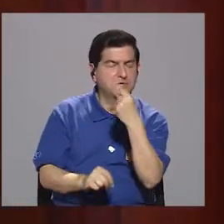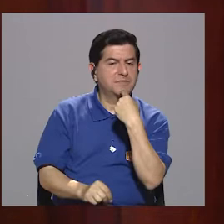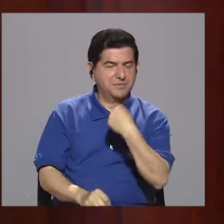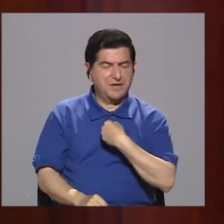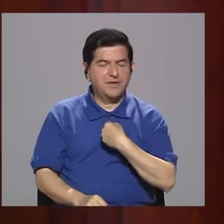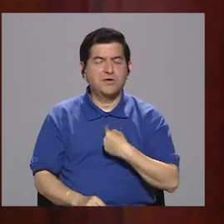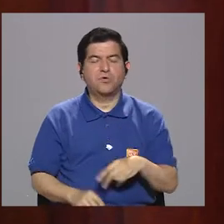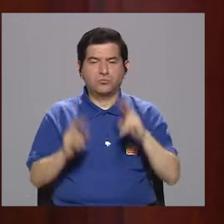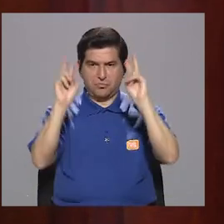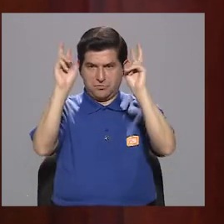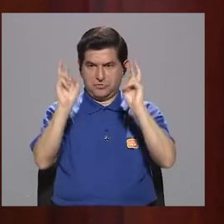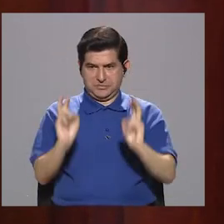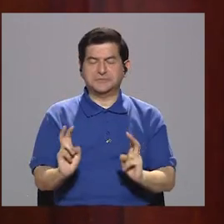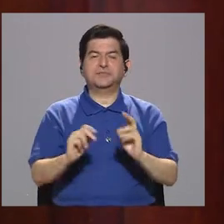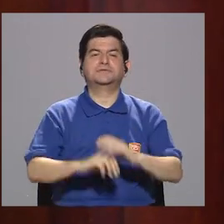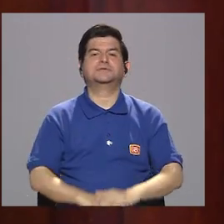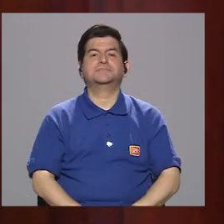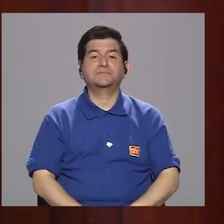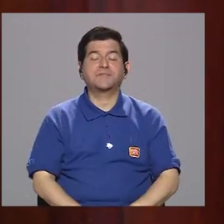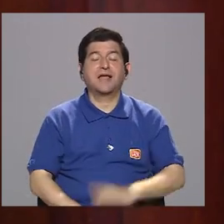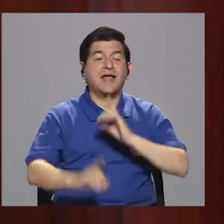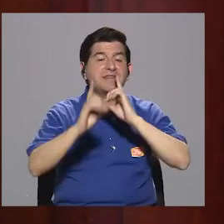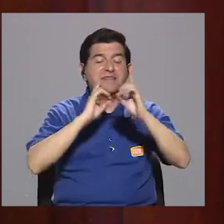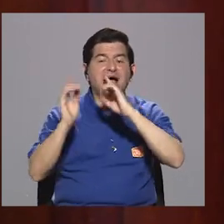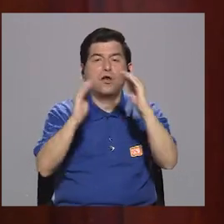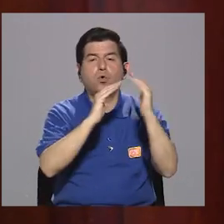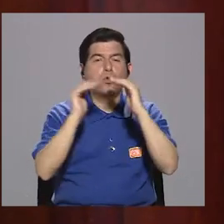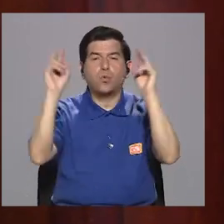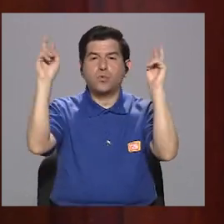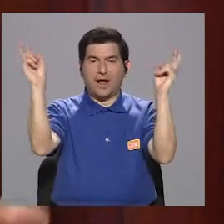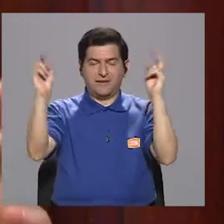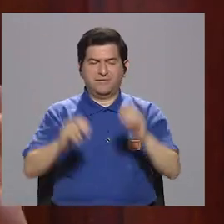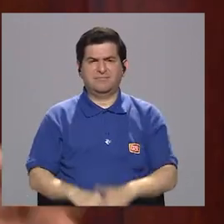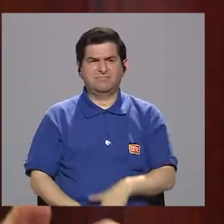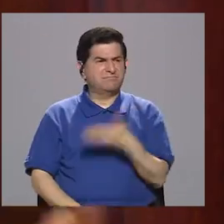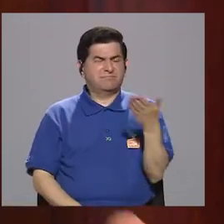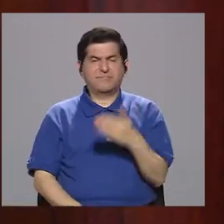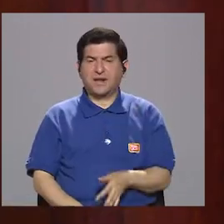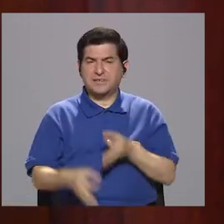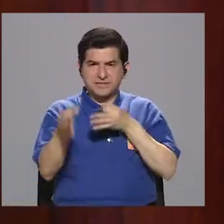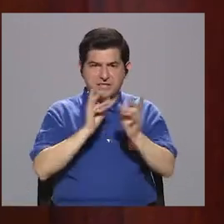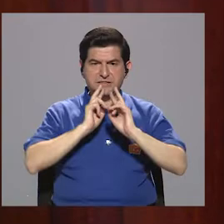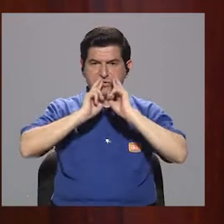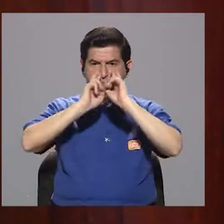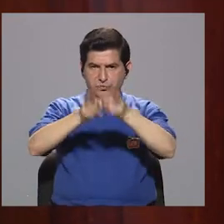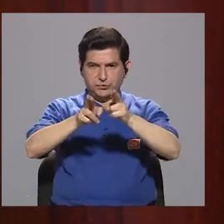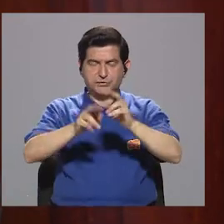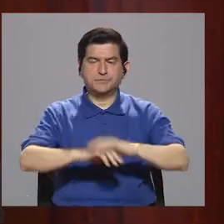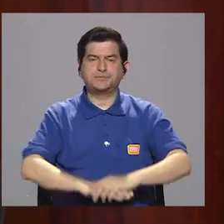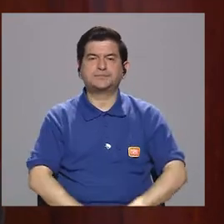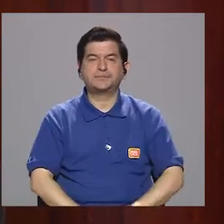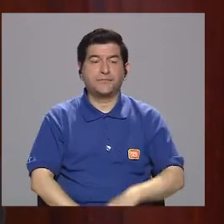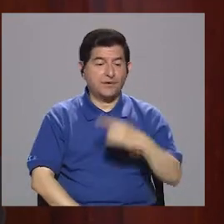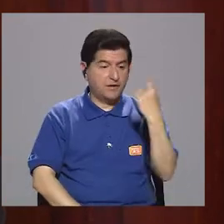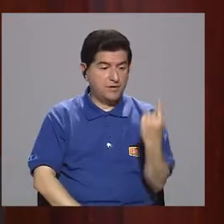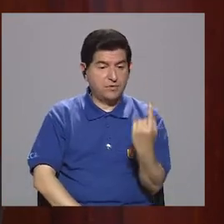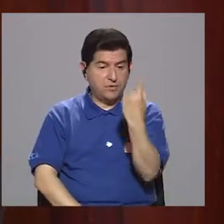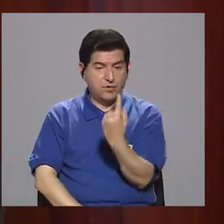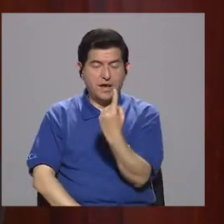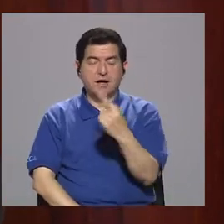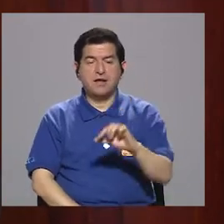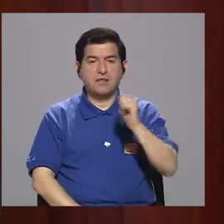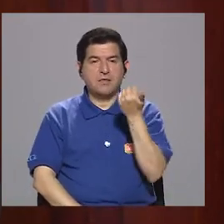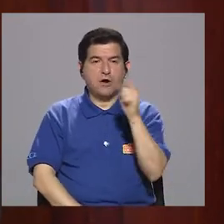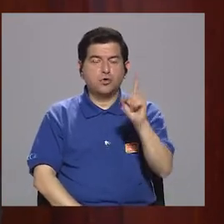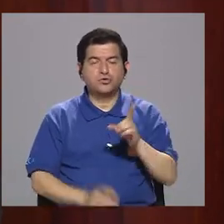ustedes me enviaron que se llama diálogos comunales y tiene que ver con el tema de rendición de cuentas. Con cada uno de los